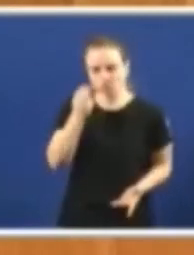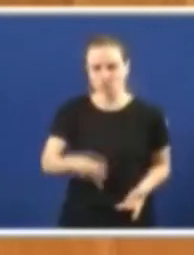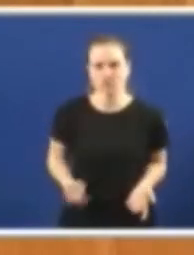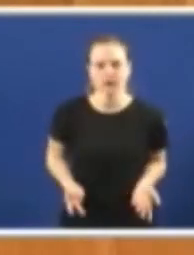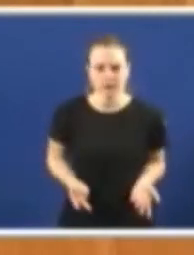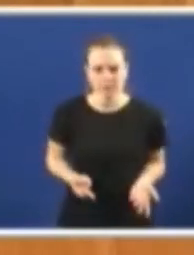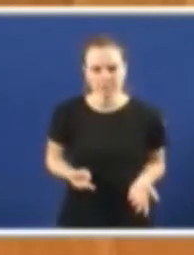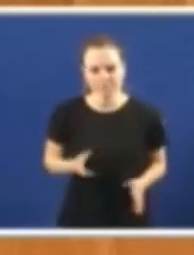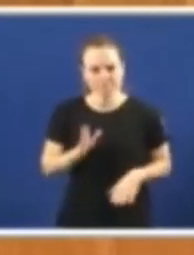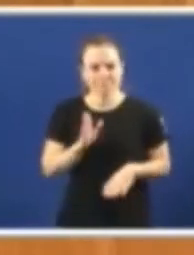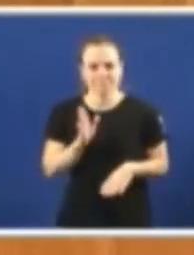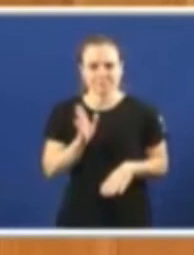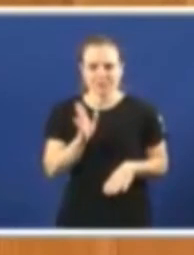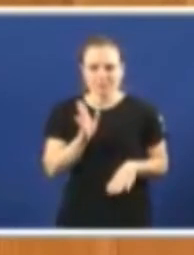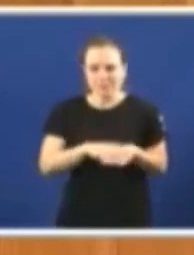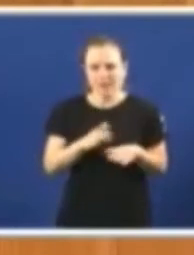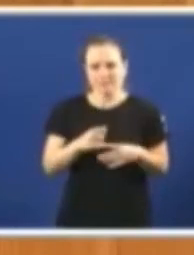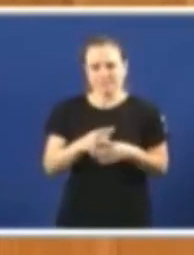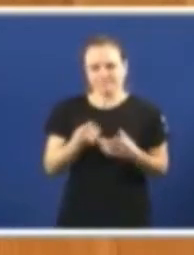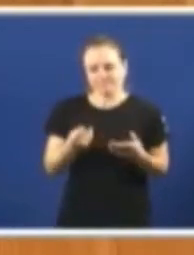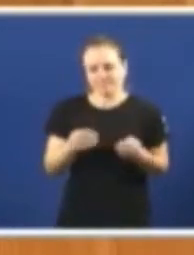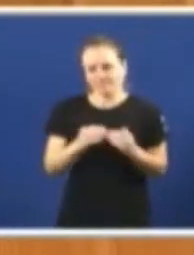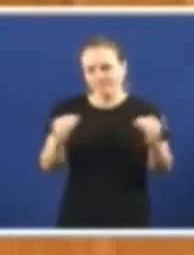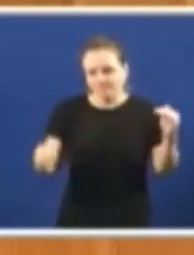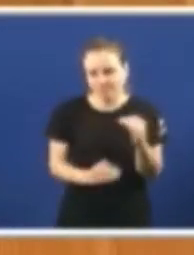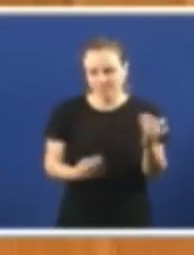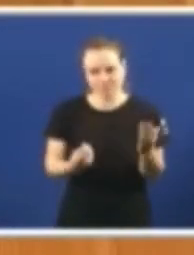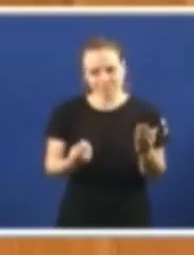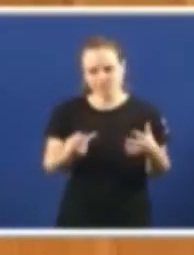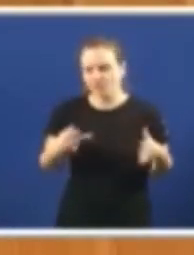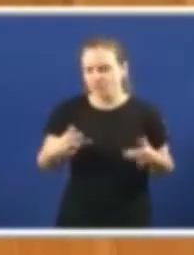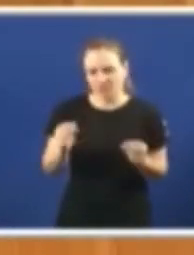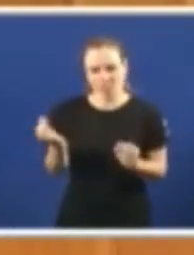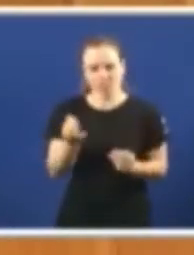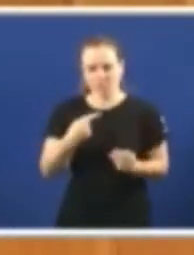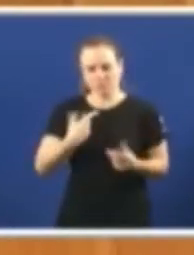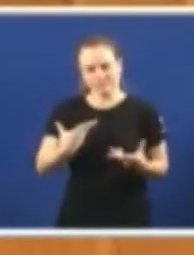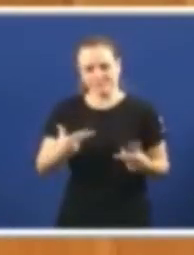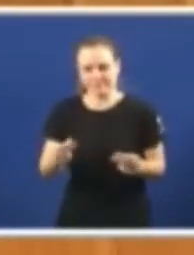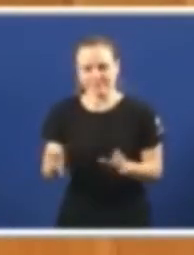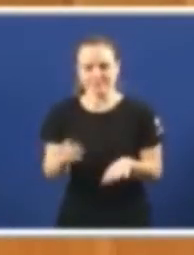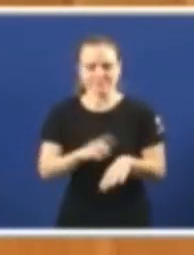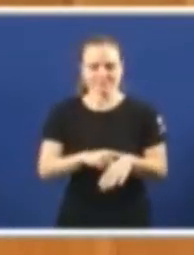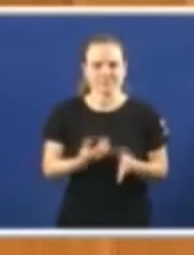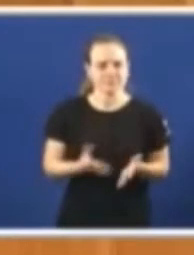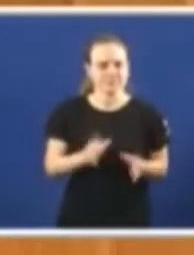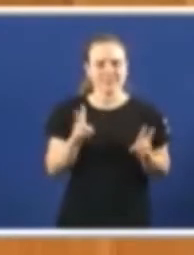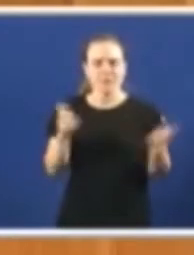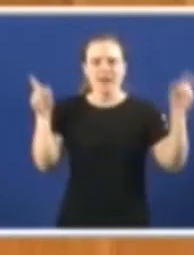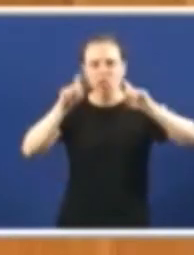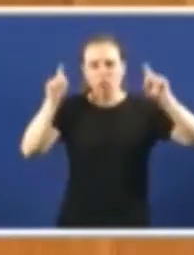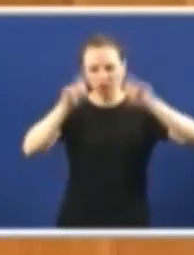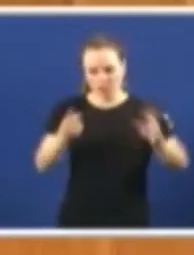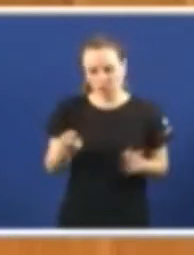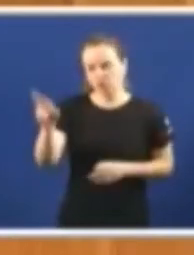cas desigualdades. Totalmente de acordo, e vou rematando que xa non me queda tempo que o tema da educación, nos